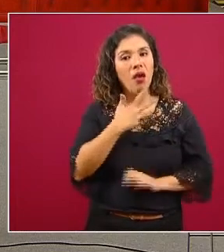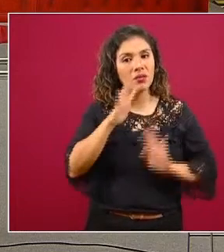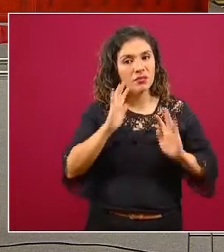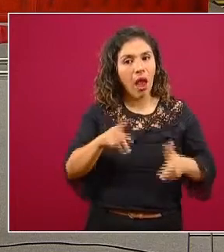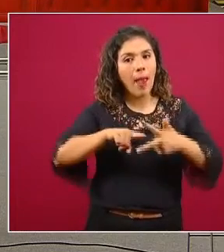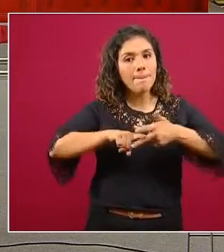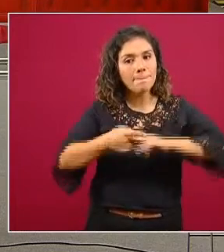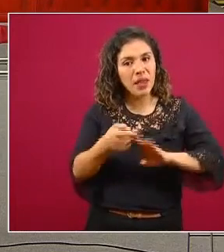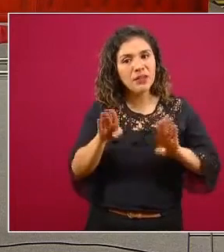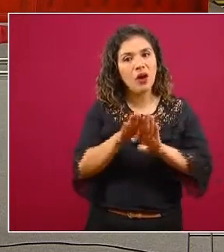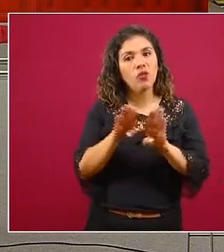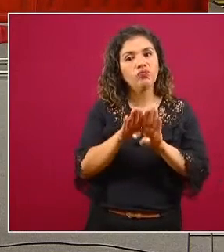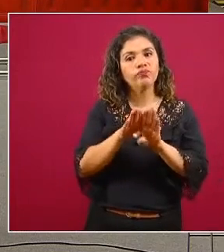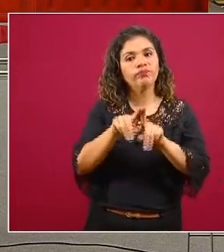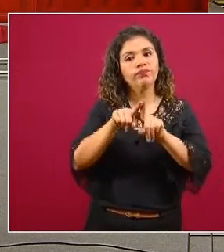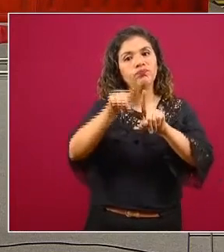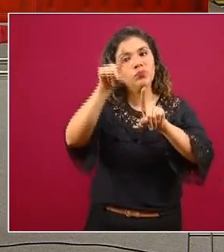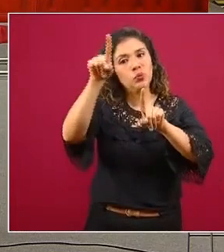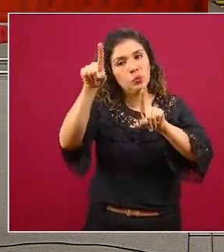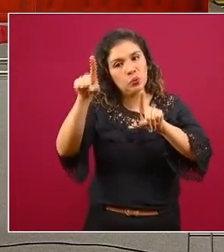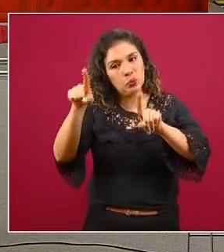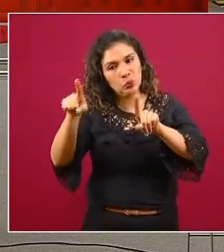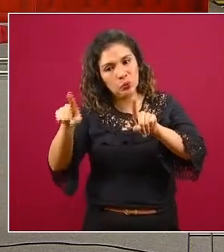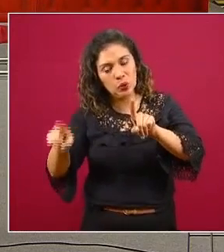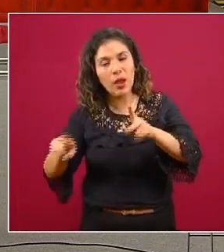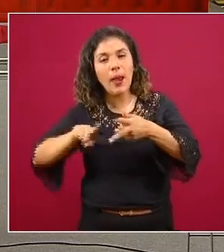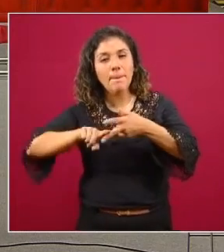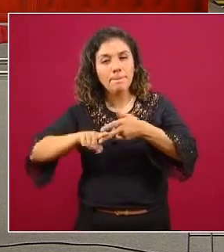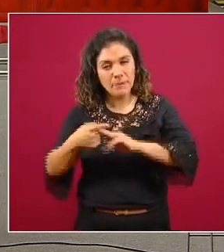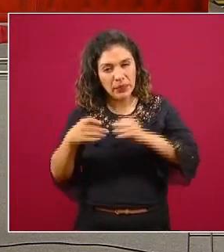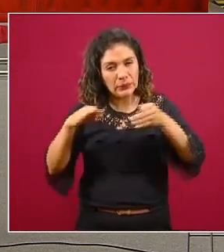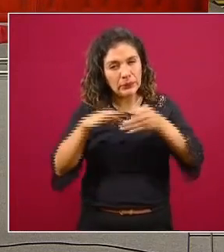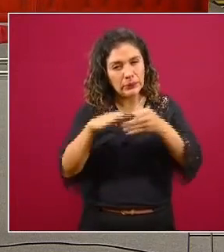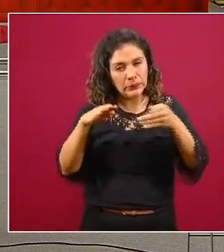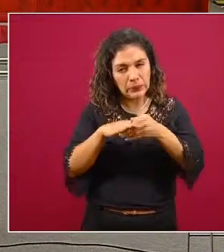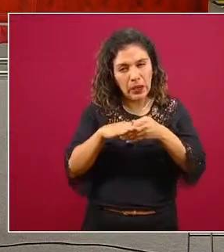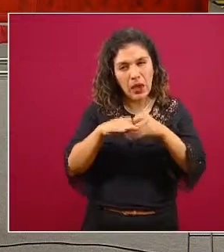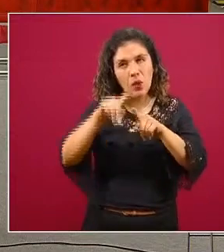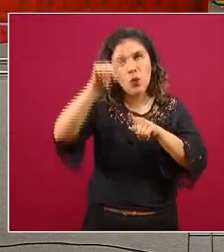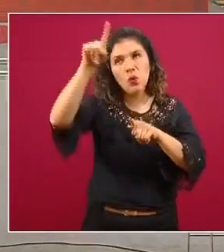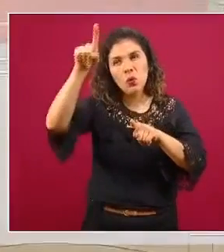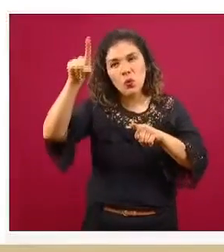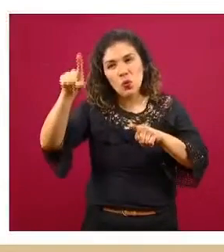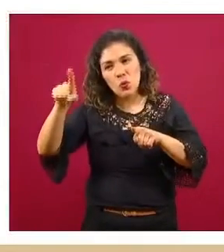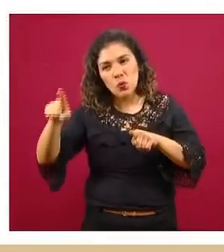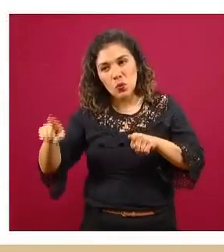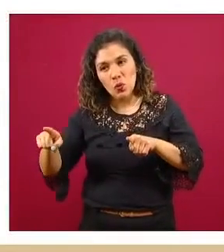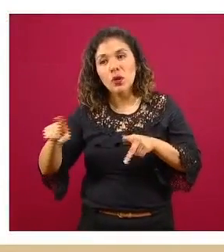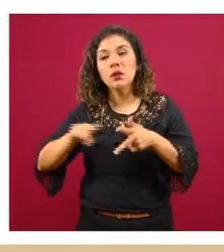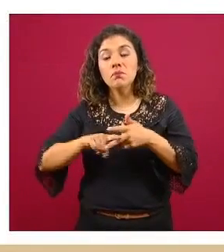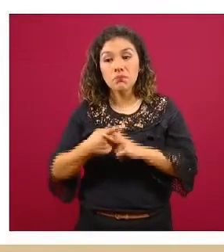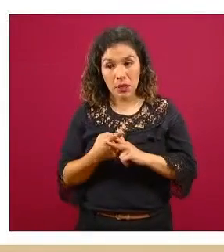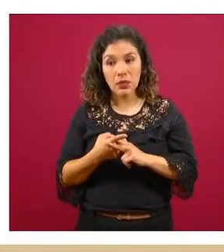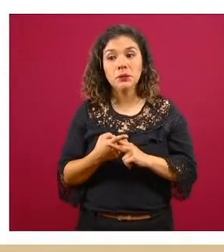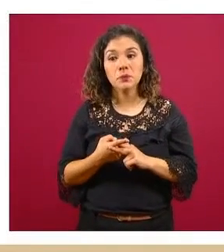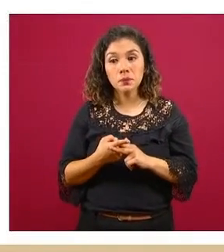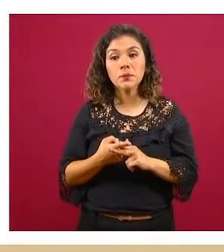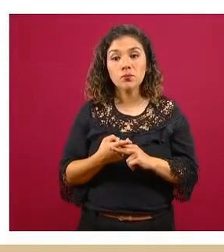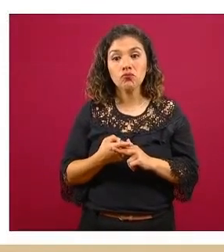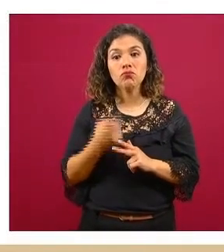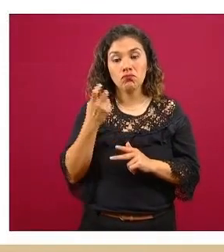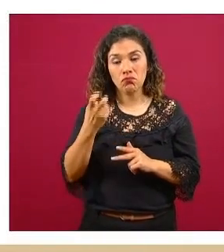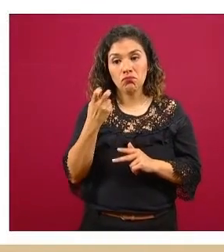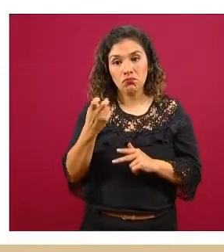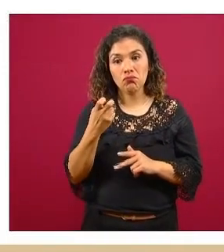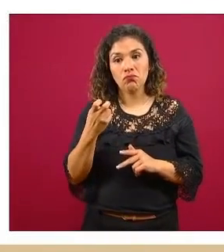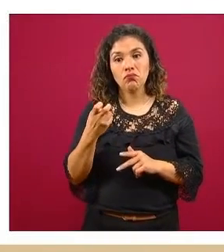están en una fase de ya bajando ya muy cerca de ya han ido bajando muy importantemente en su curva epidémica en general